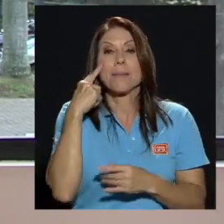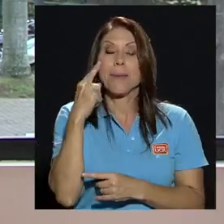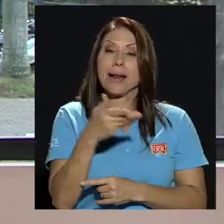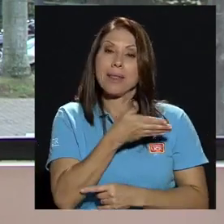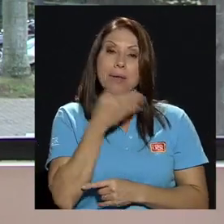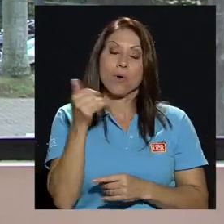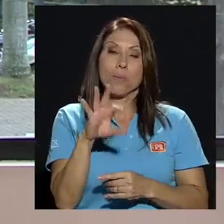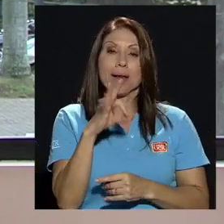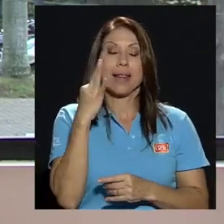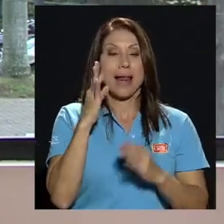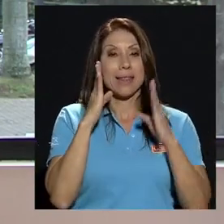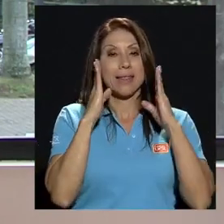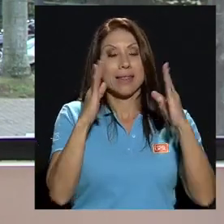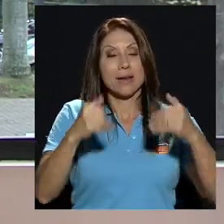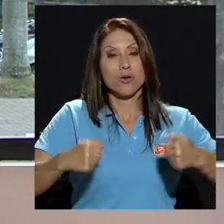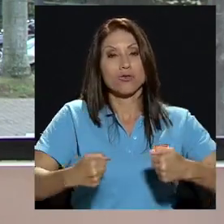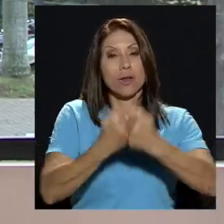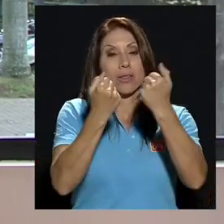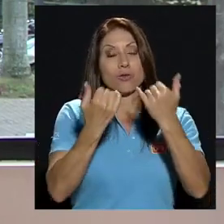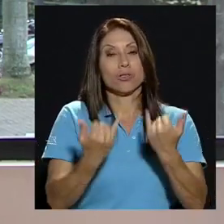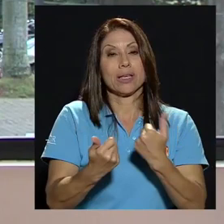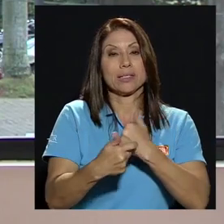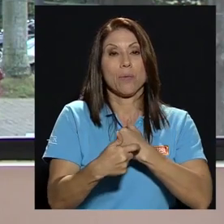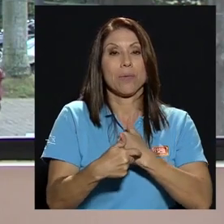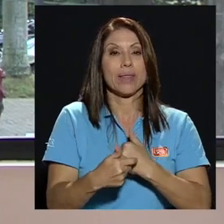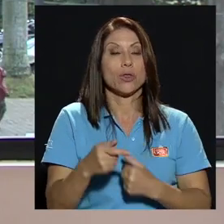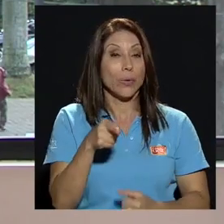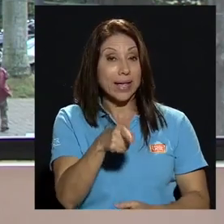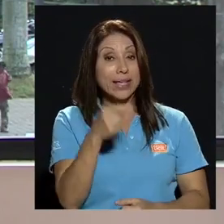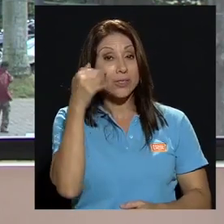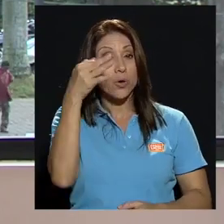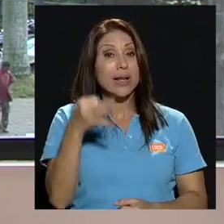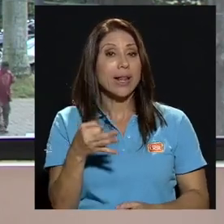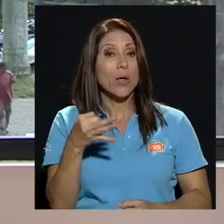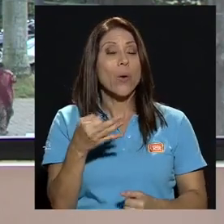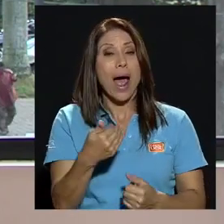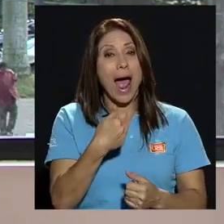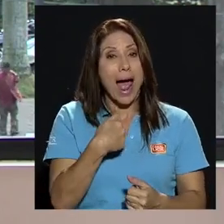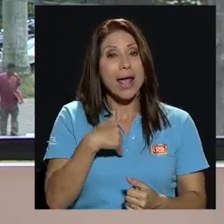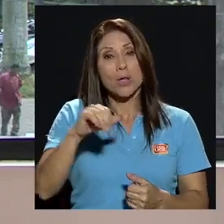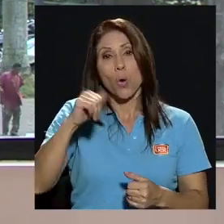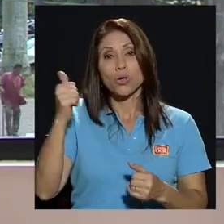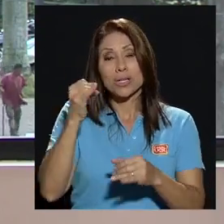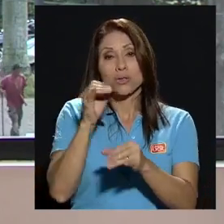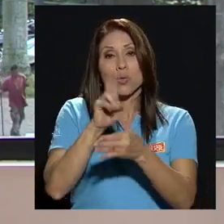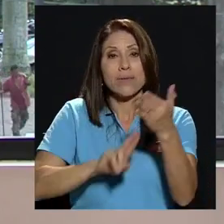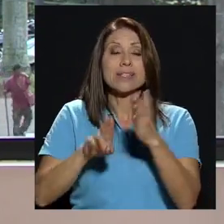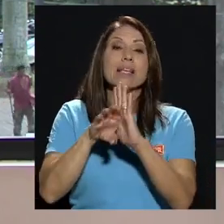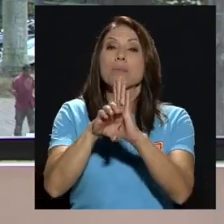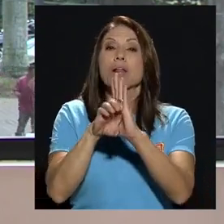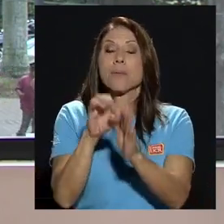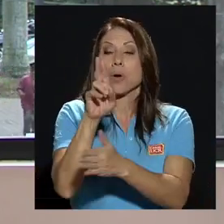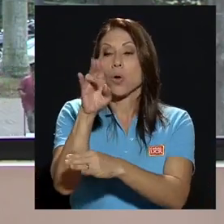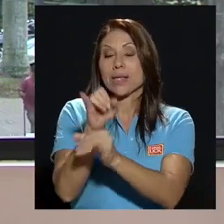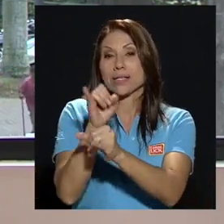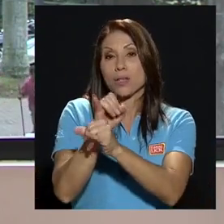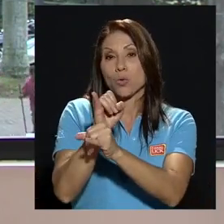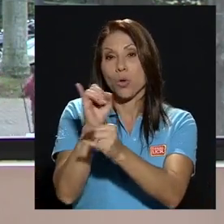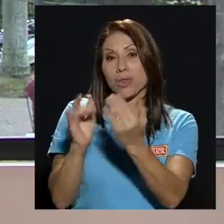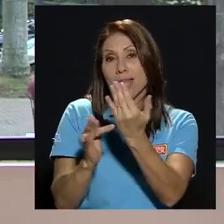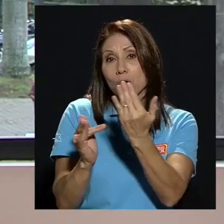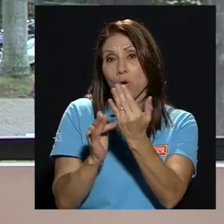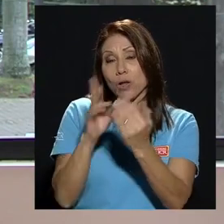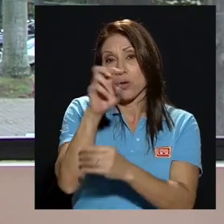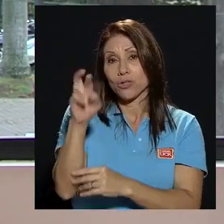los retos que tenemos en este momento en eso yo creo que hay otras universidades como el instituto tecnológico por ejemplo que han tenido